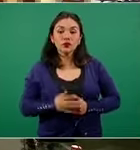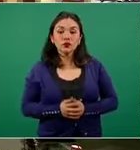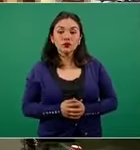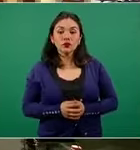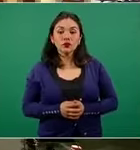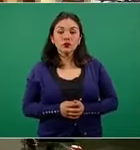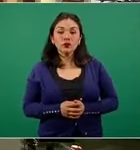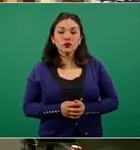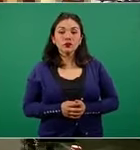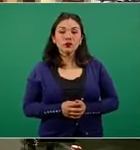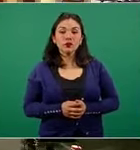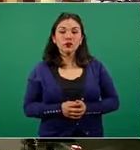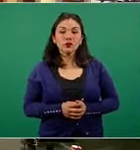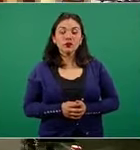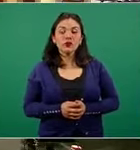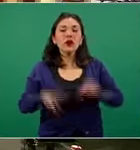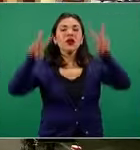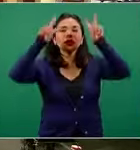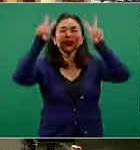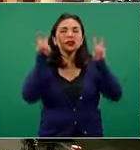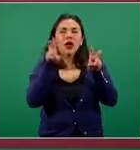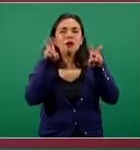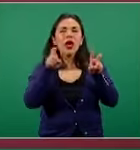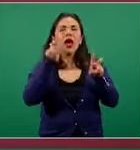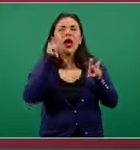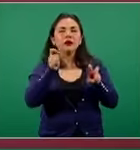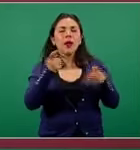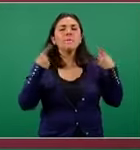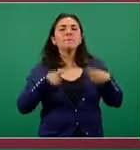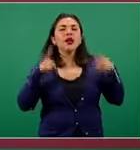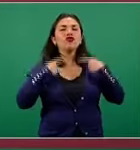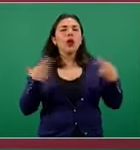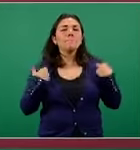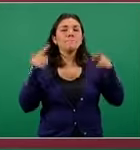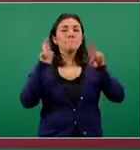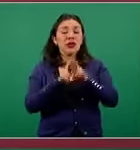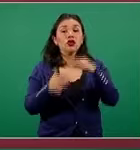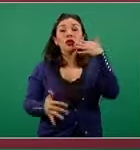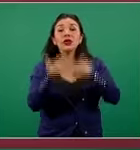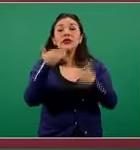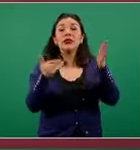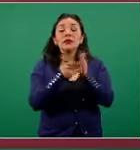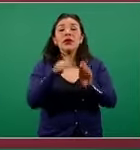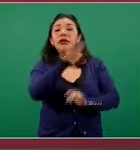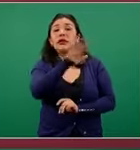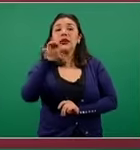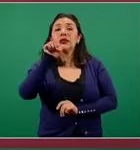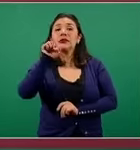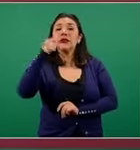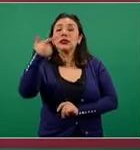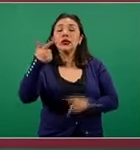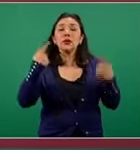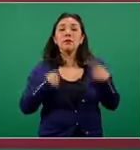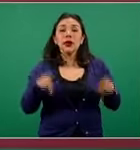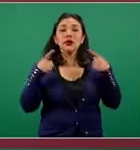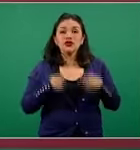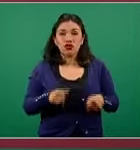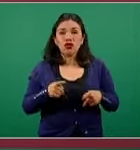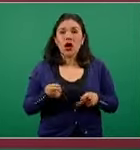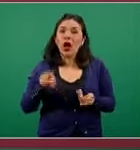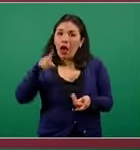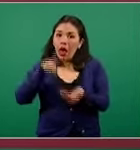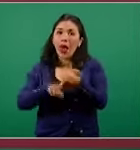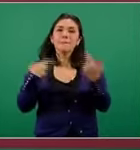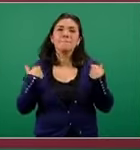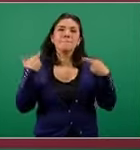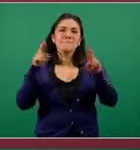Respecto al componente especial para personal educativo, 15.567 personas, miembros del